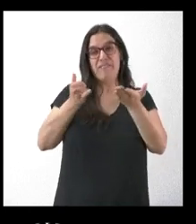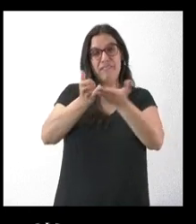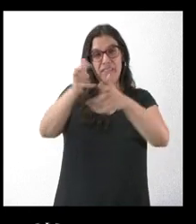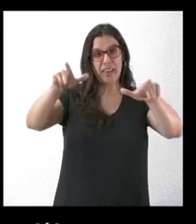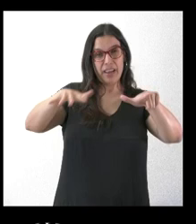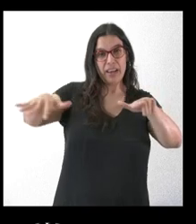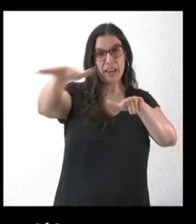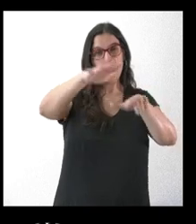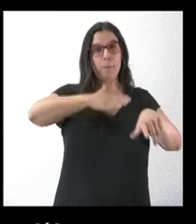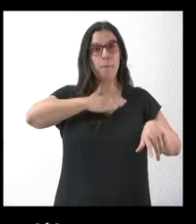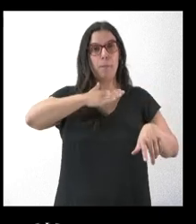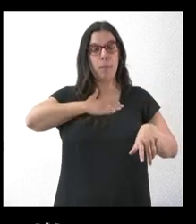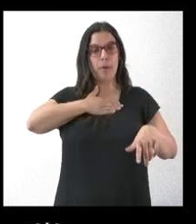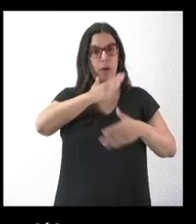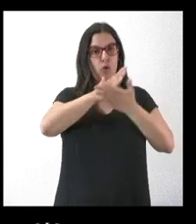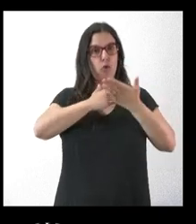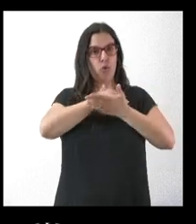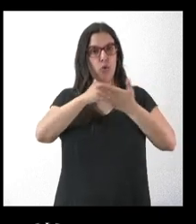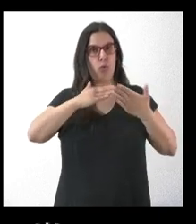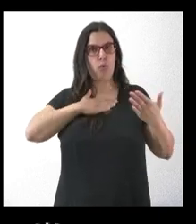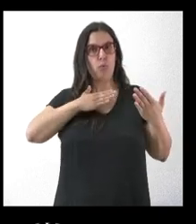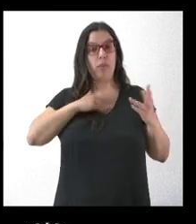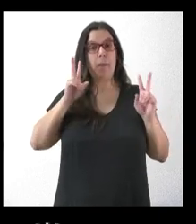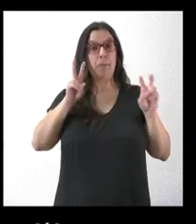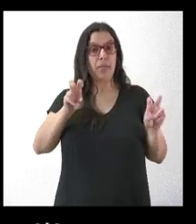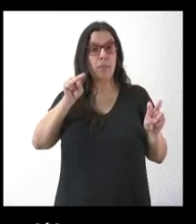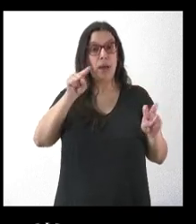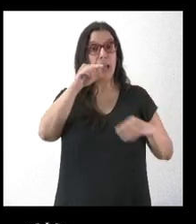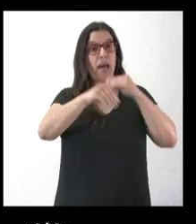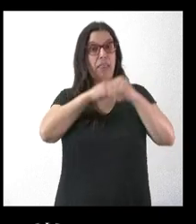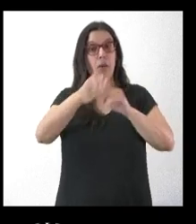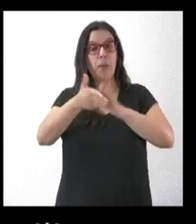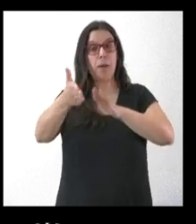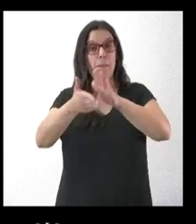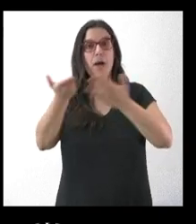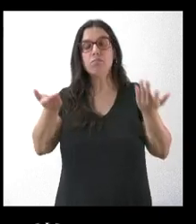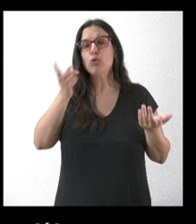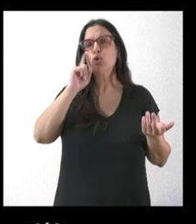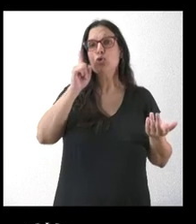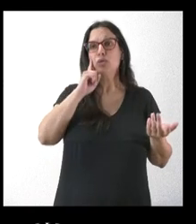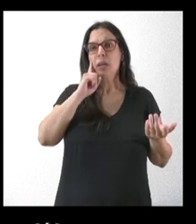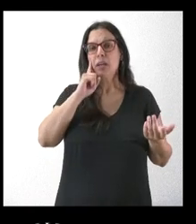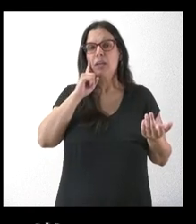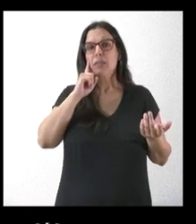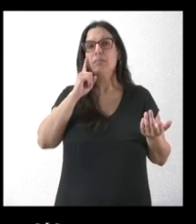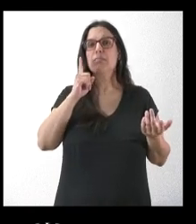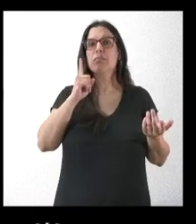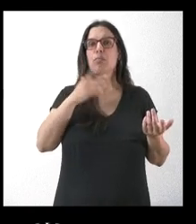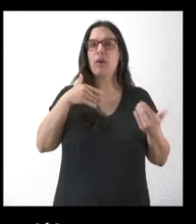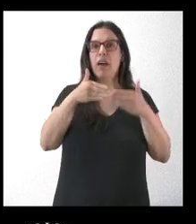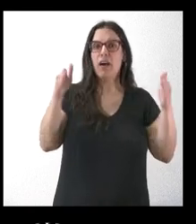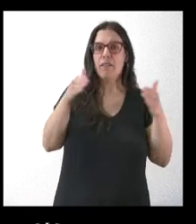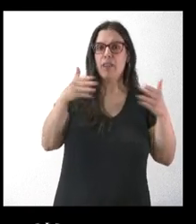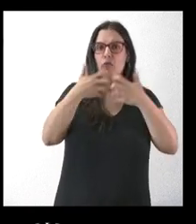propiedad autonómica se estaba, en principio, entiendo que ejecutando. No sé si nos puede dar una fecha ya para la posibilidad de apertura de